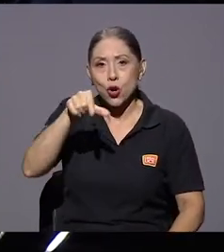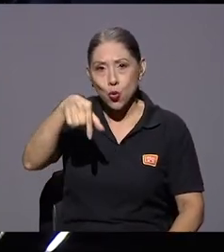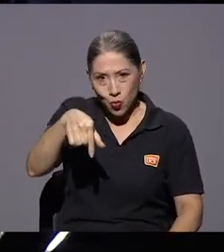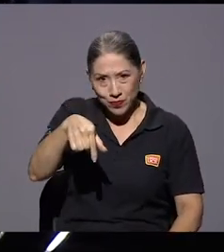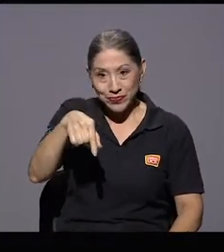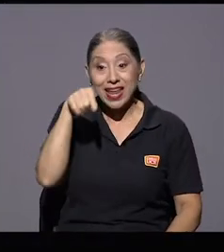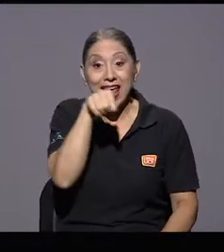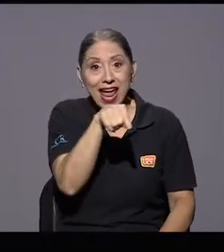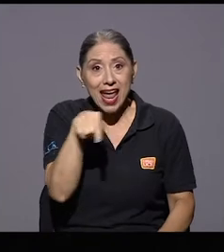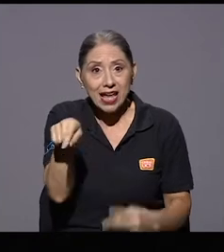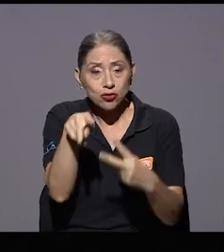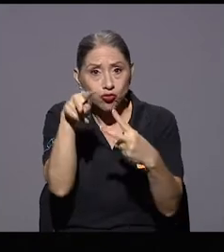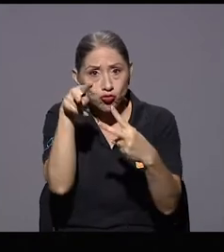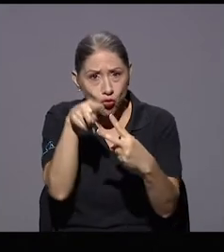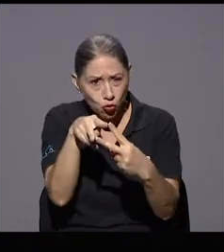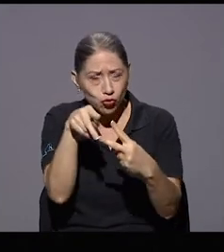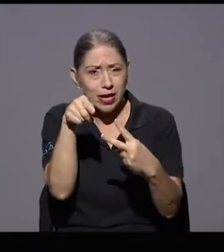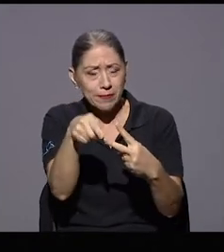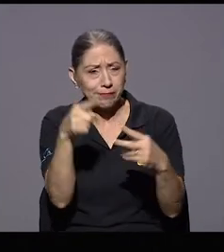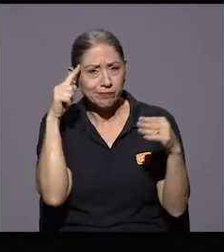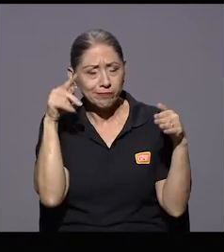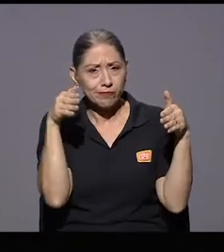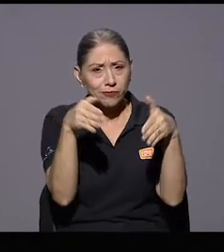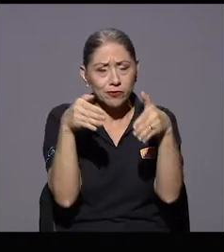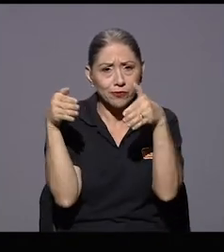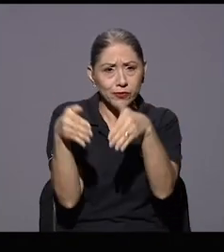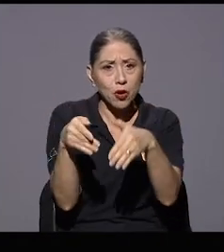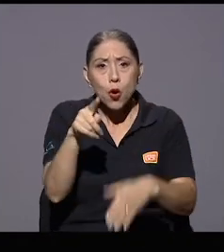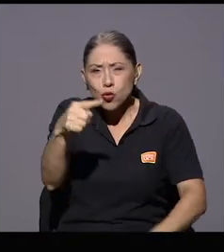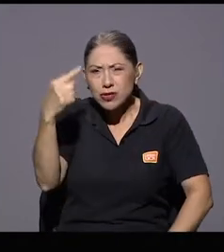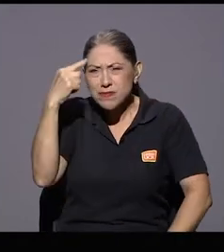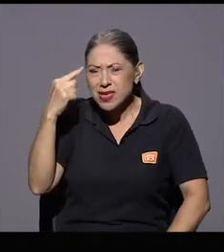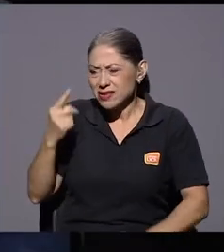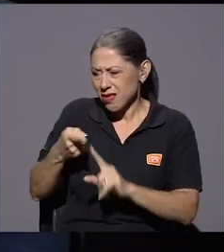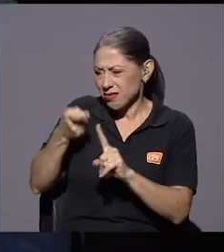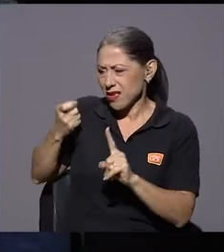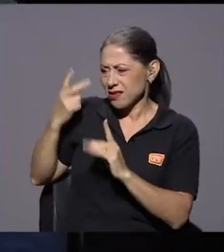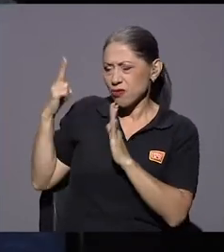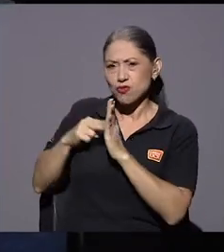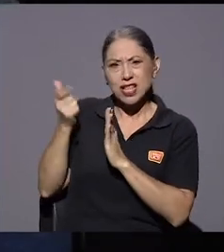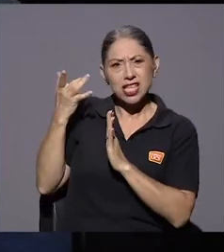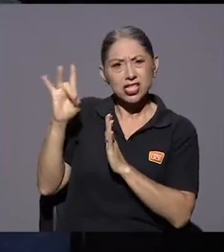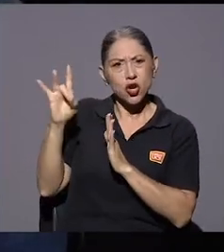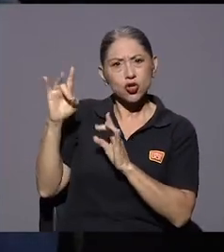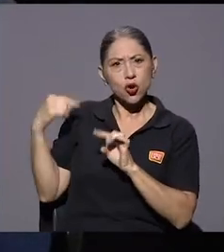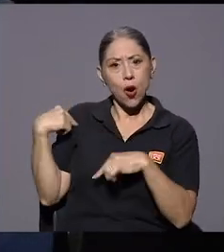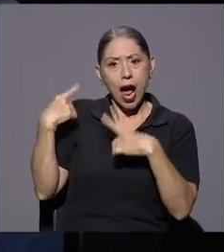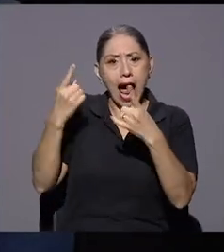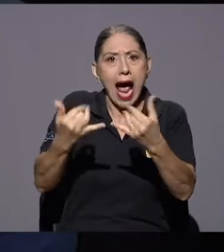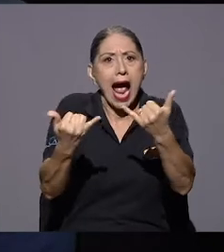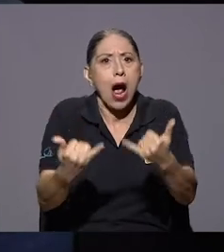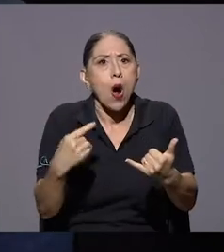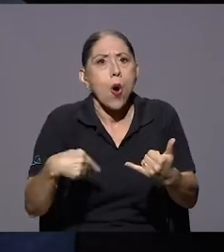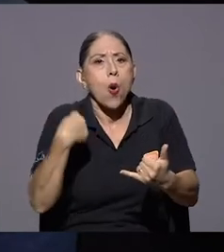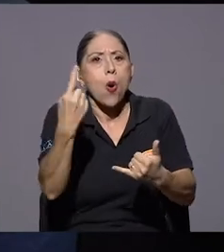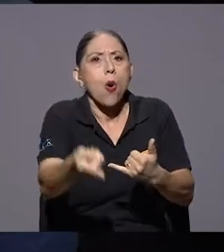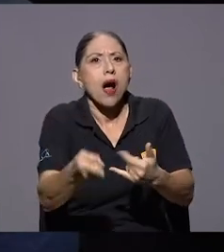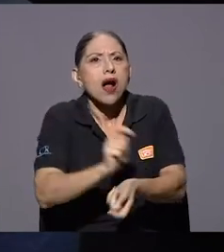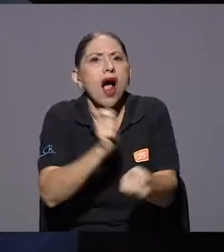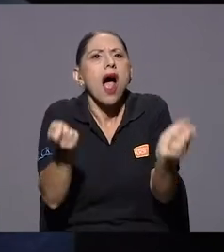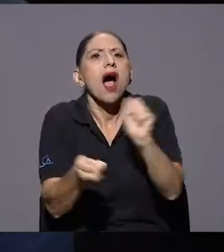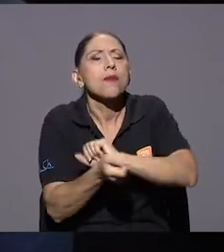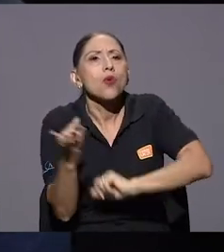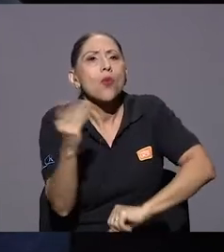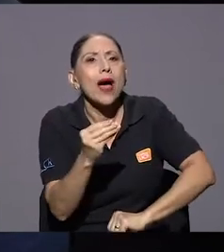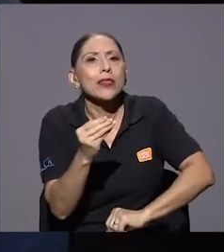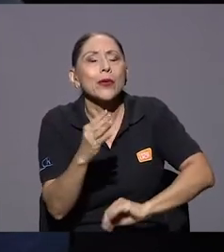viajando entonces vos te planteas ¿cuánto cambió de 2018 a la elección que viene? bueno más bien el panorama parece ser